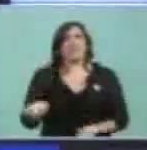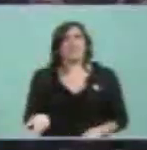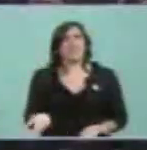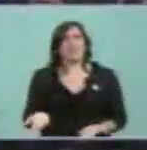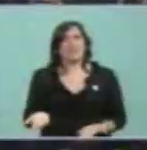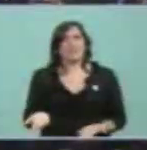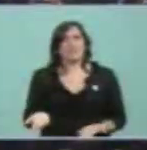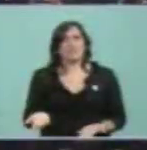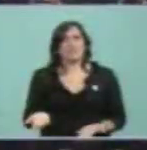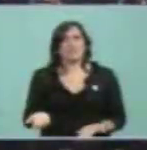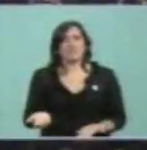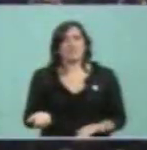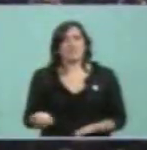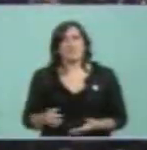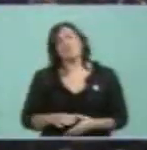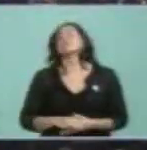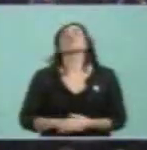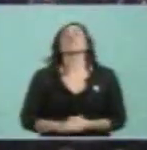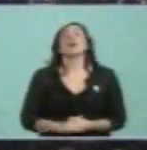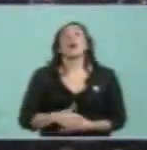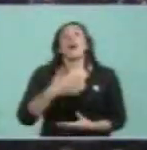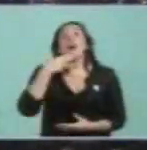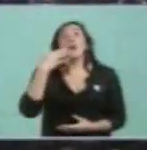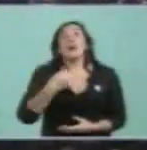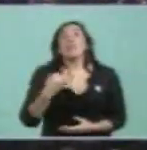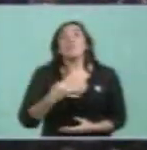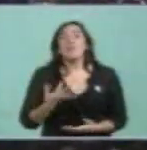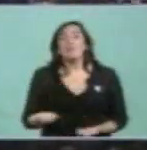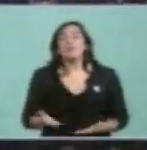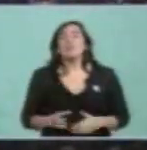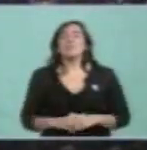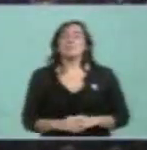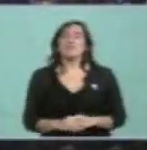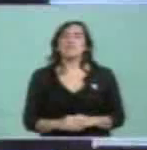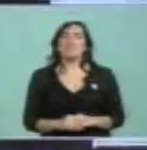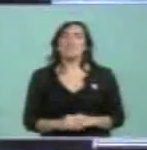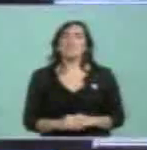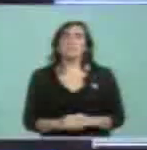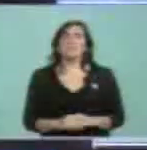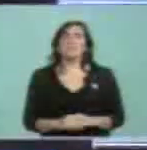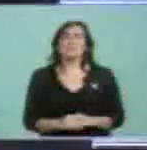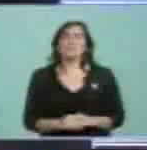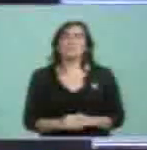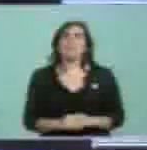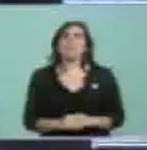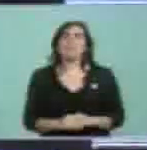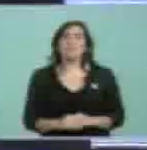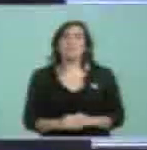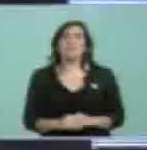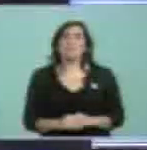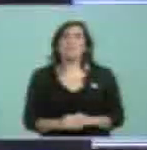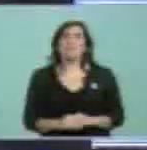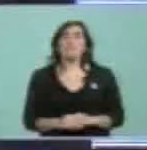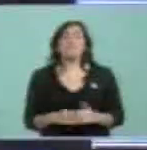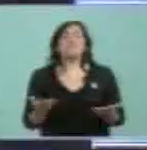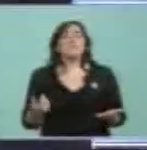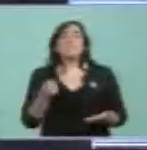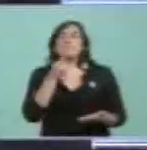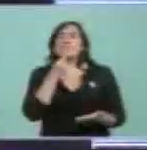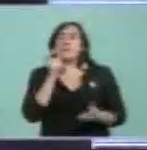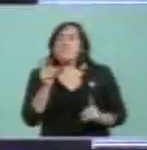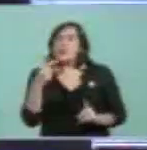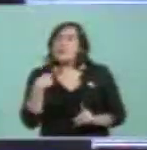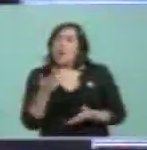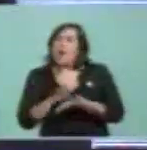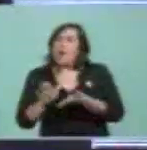que si uno relee ese